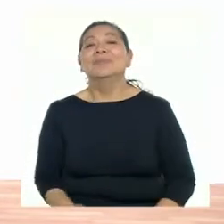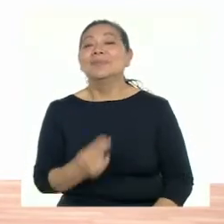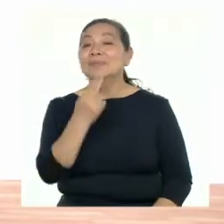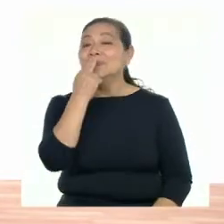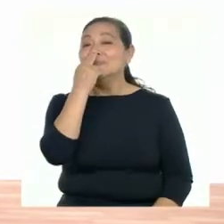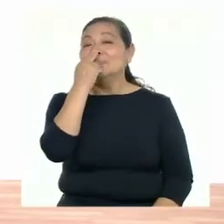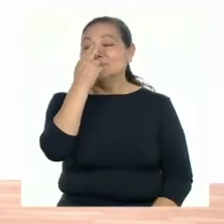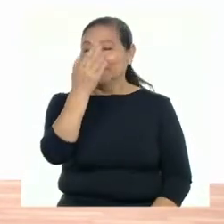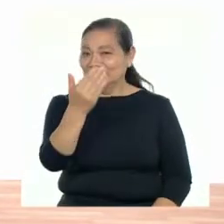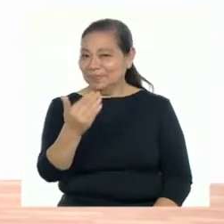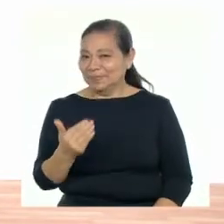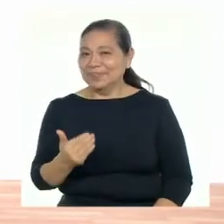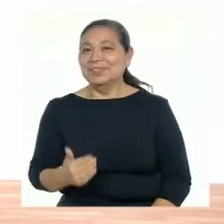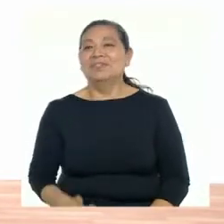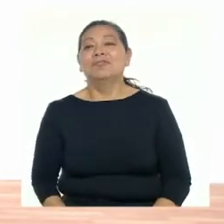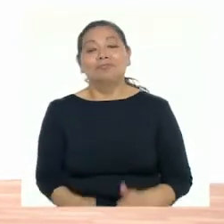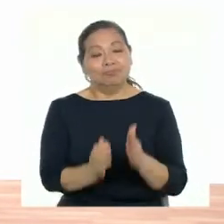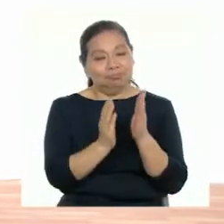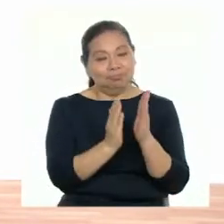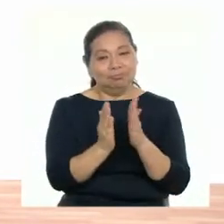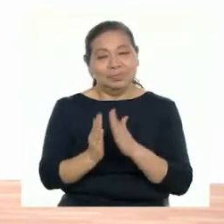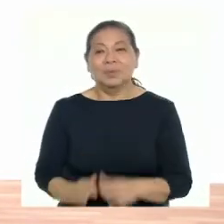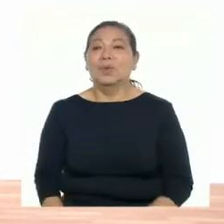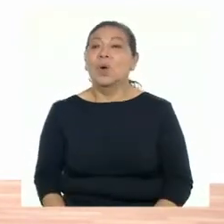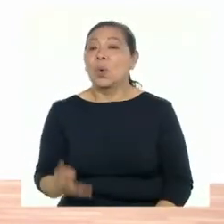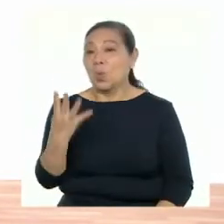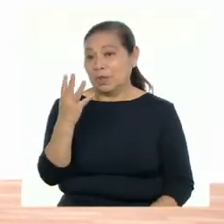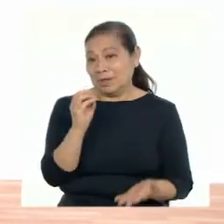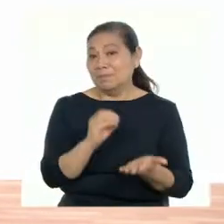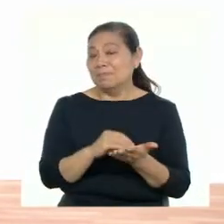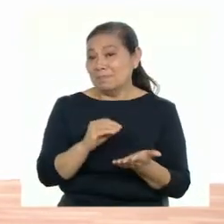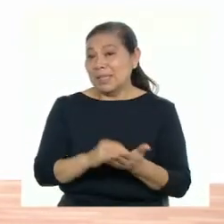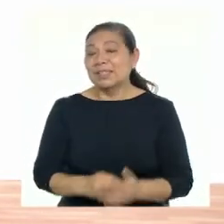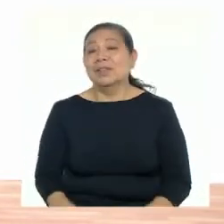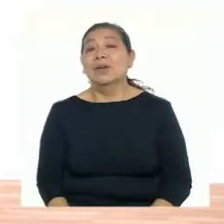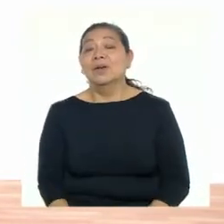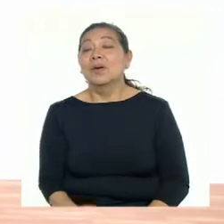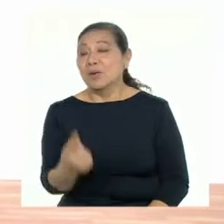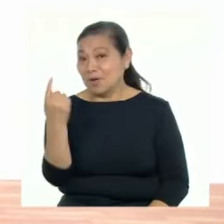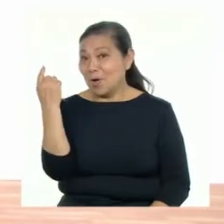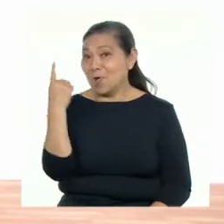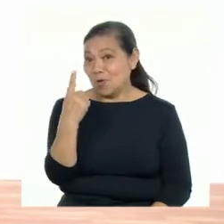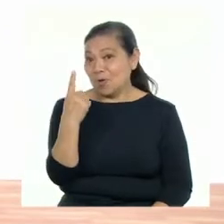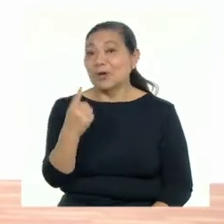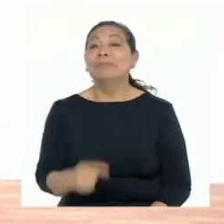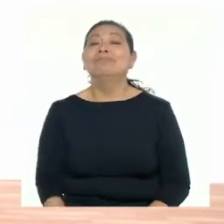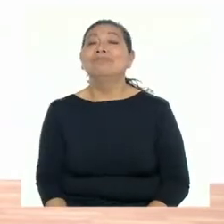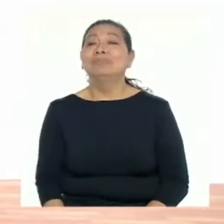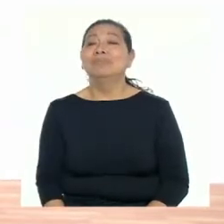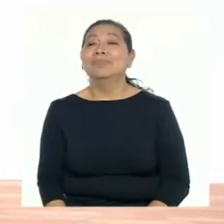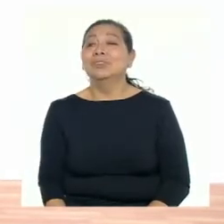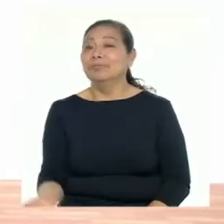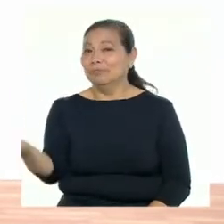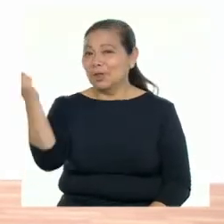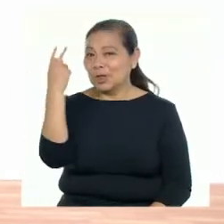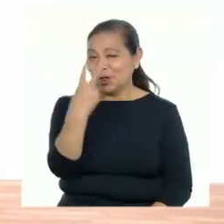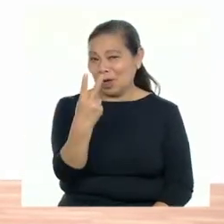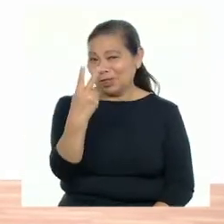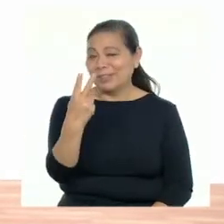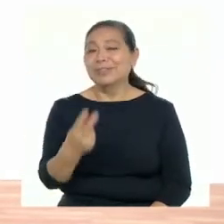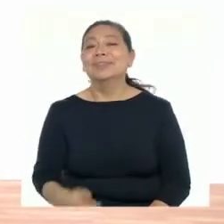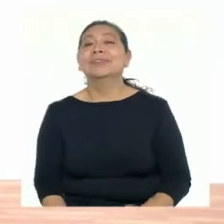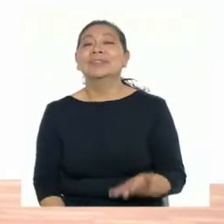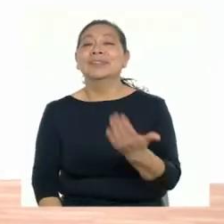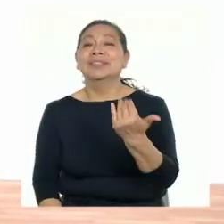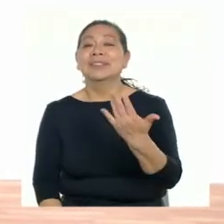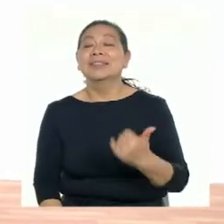¡Respiramos! ¡Que haya coordinación! ¡Cuatro más! ¡Vamos! ¡Uno! ¡Dos! ¡Vamos!